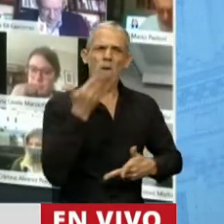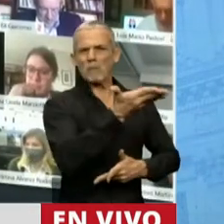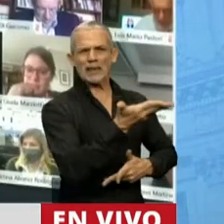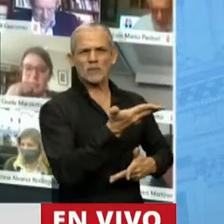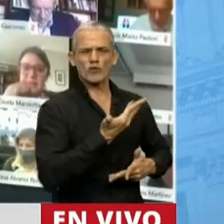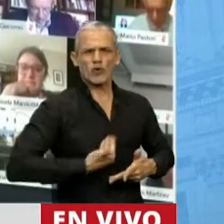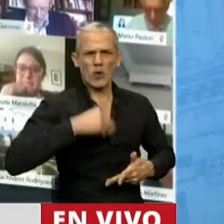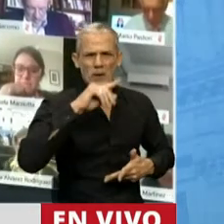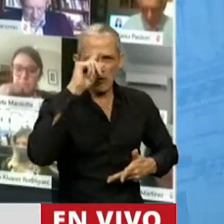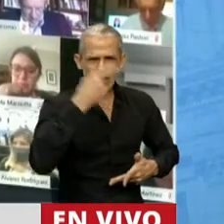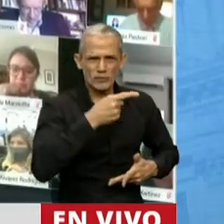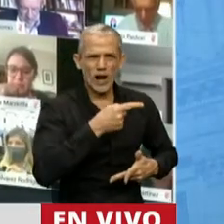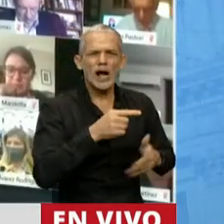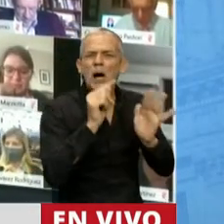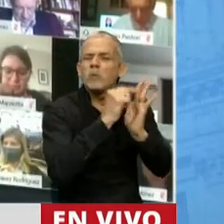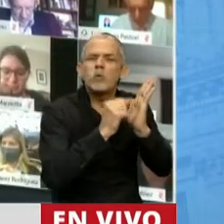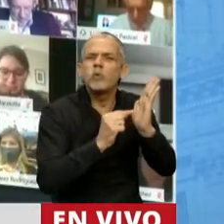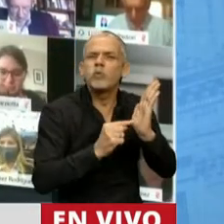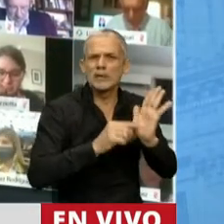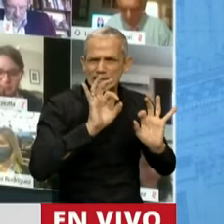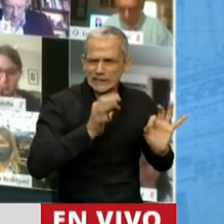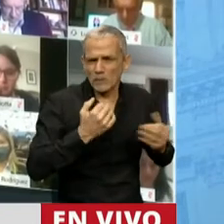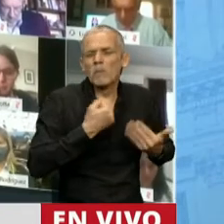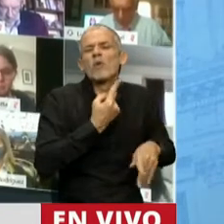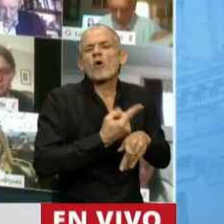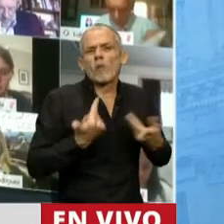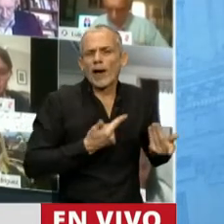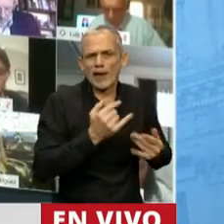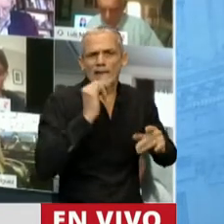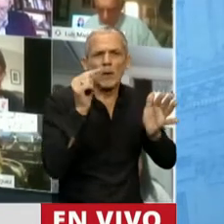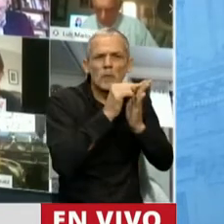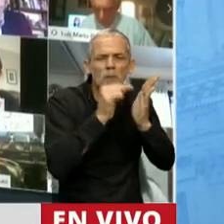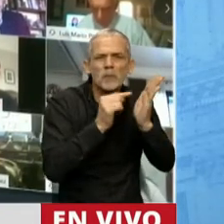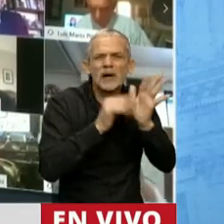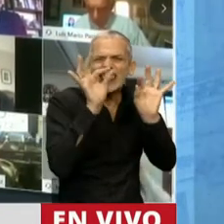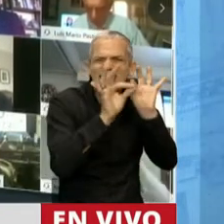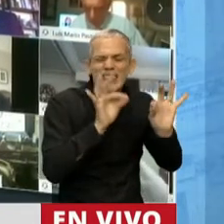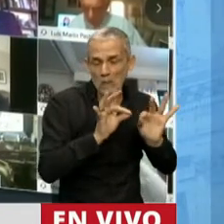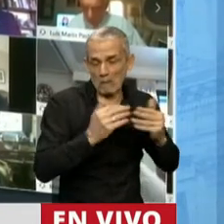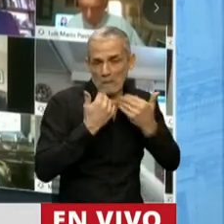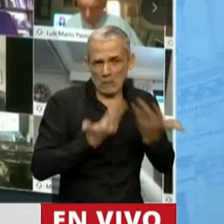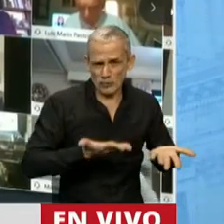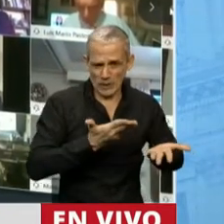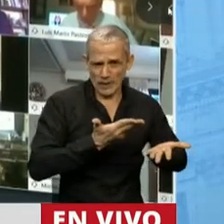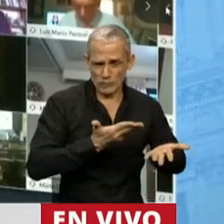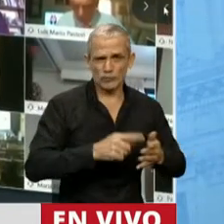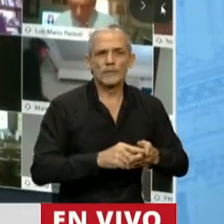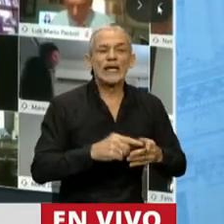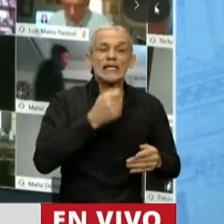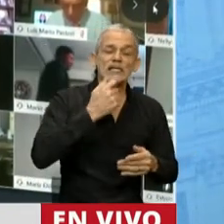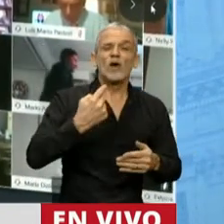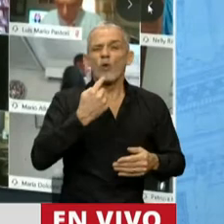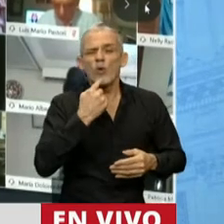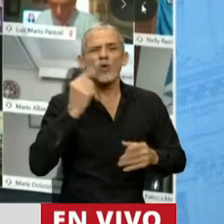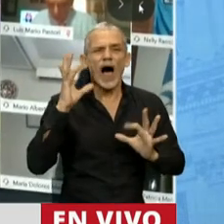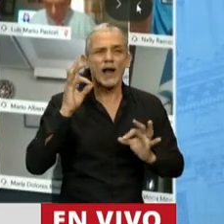que nos dé precisiones que sabemos que no nos puede dar. Si hay alguna incertidumbre en el mundo